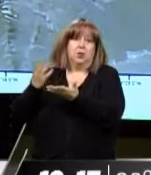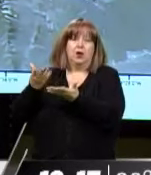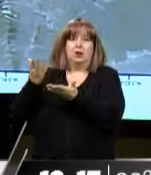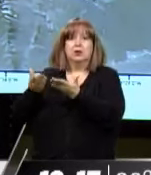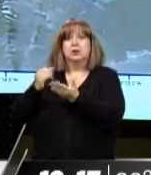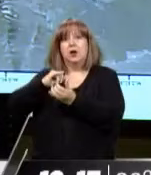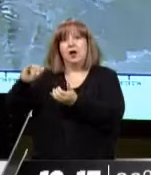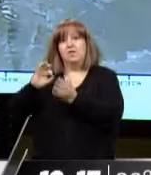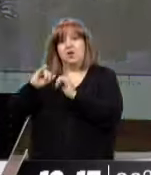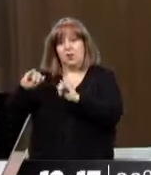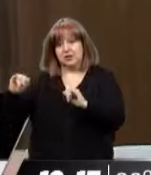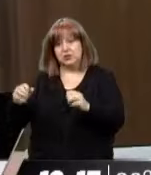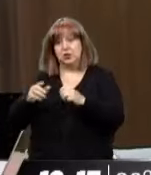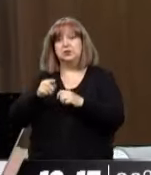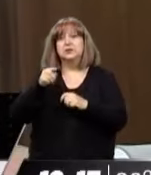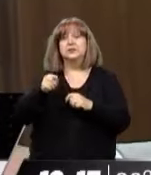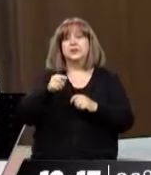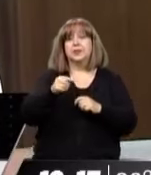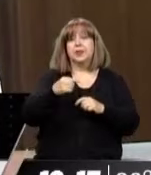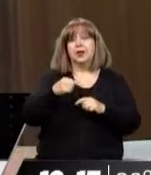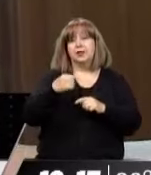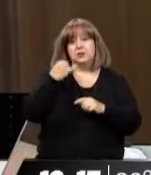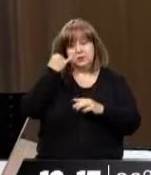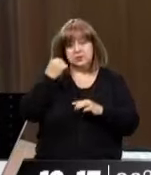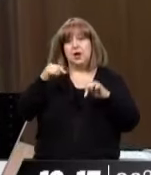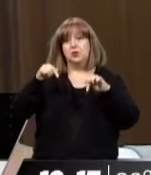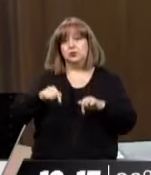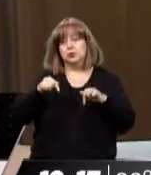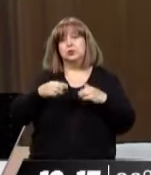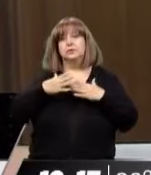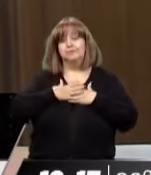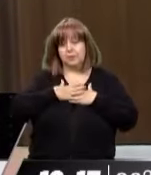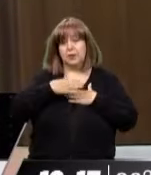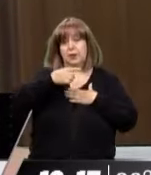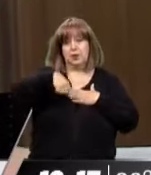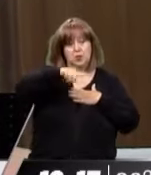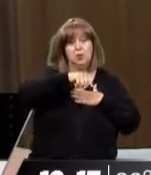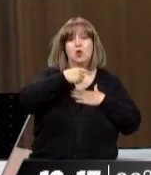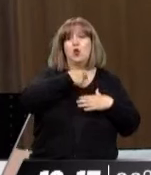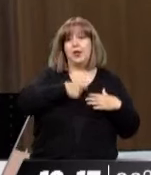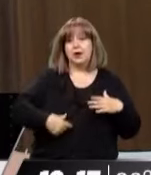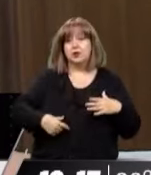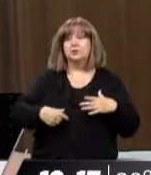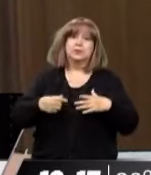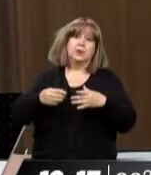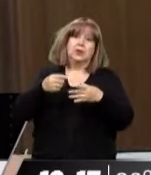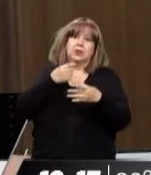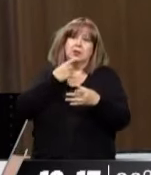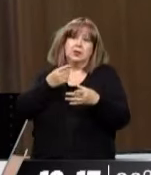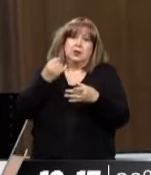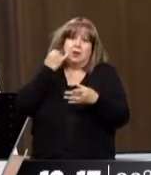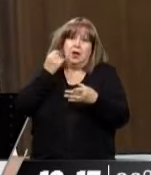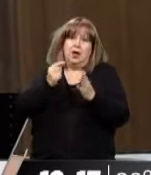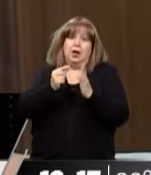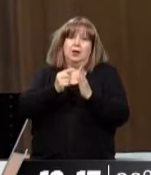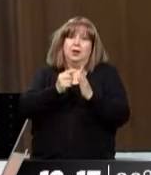vamos a repasar. Vamos a hacer los planteos administrativos que corresponden porque consideramos varias